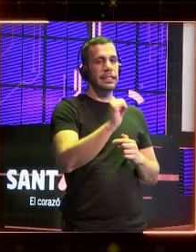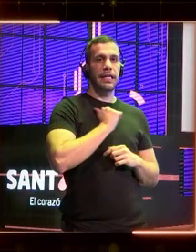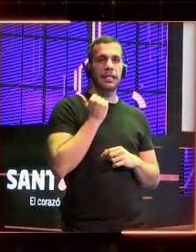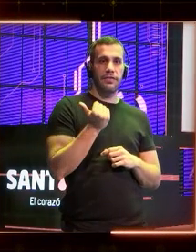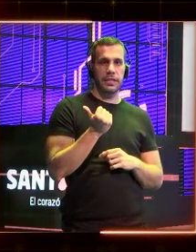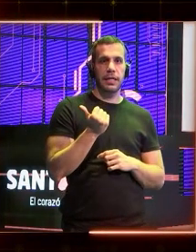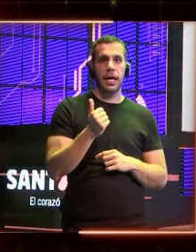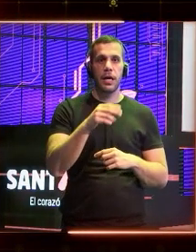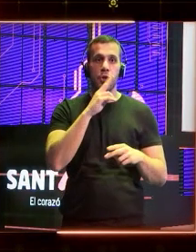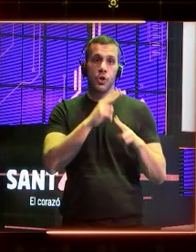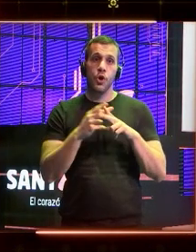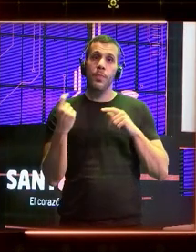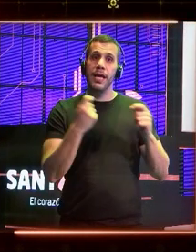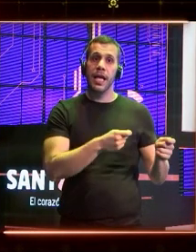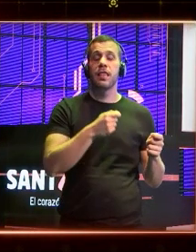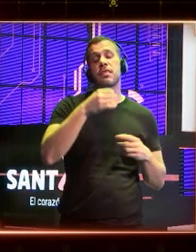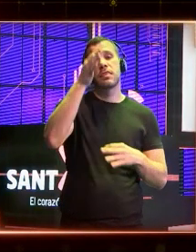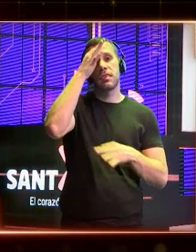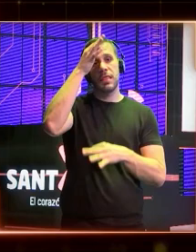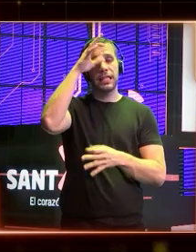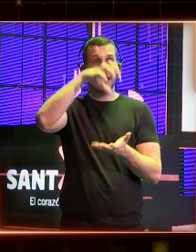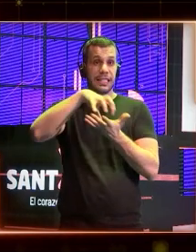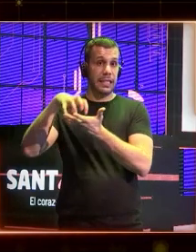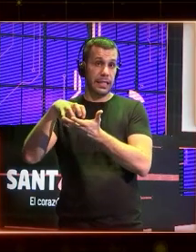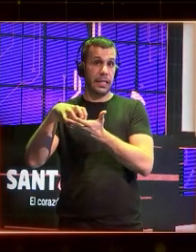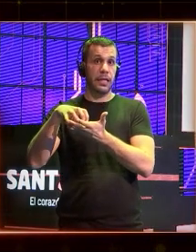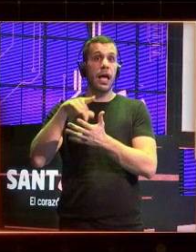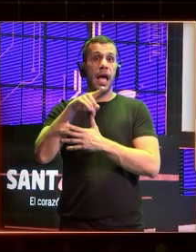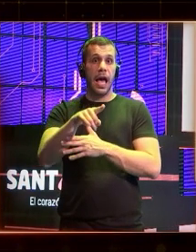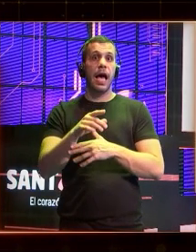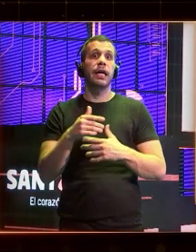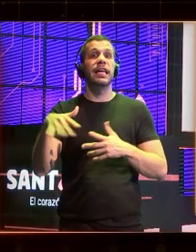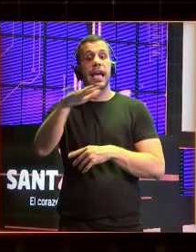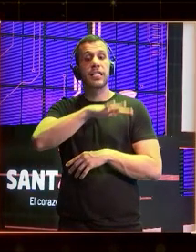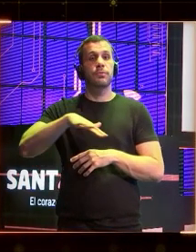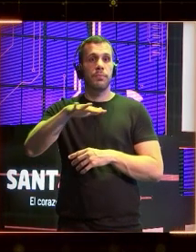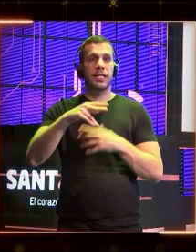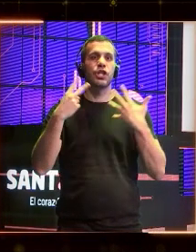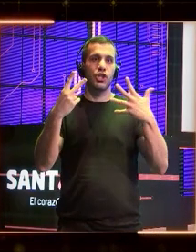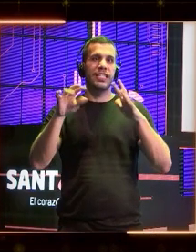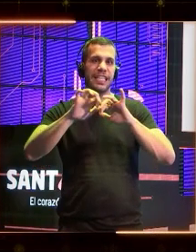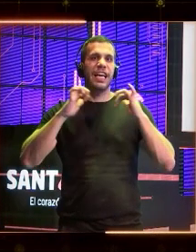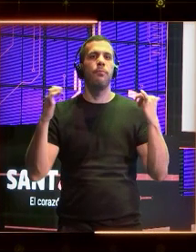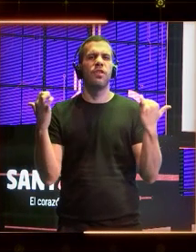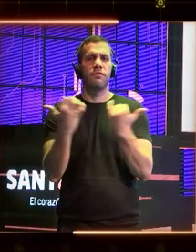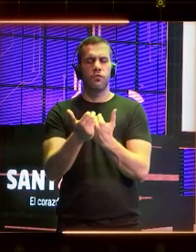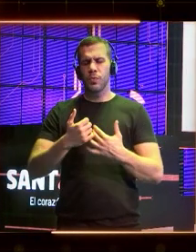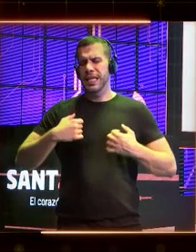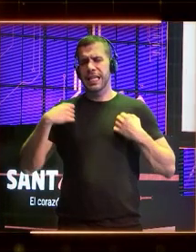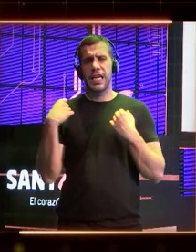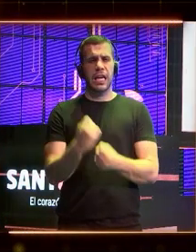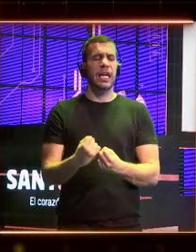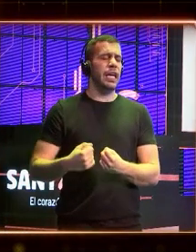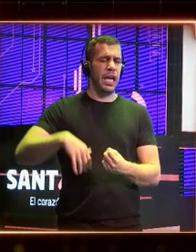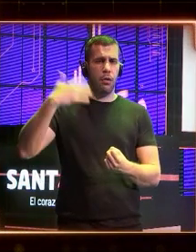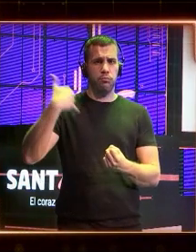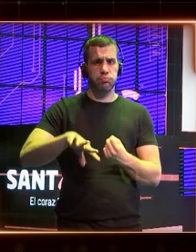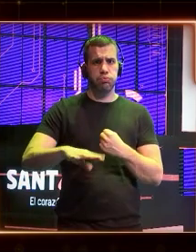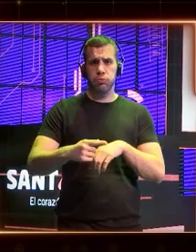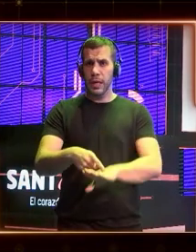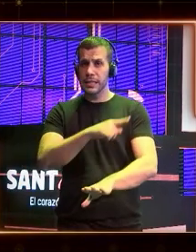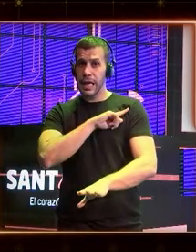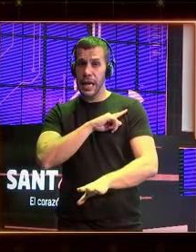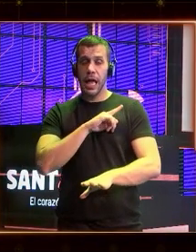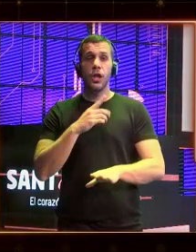alimenta de atacantes, de atacantes que ocupan siete campos de fútbol, que consumen una energía insostenible como esto tenga que ir escalando